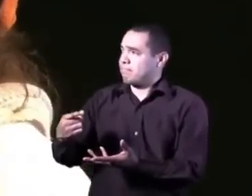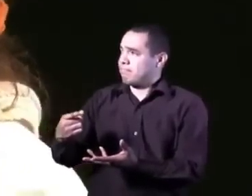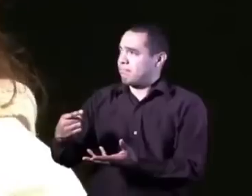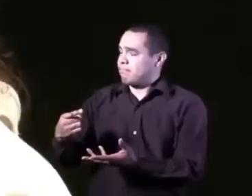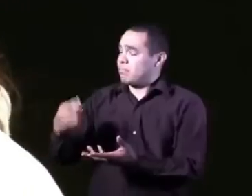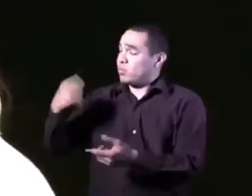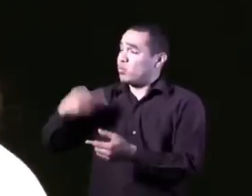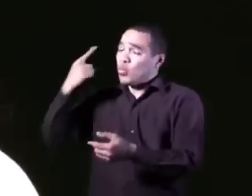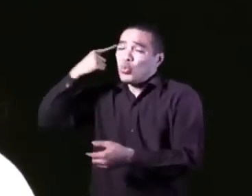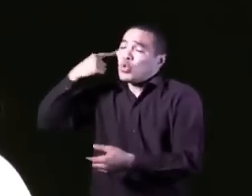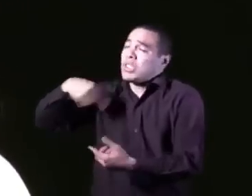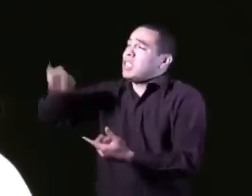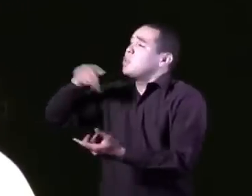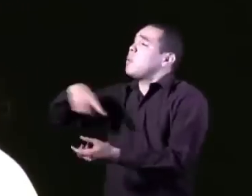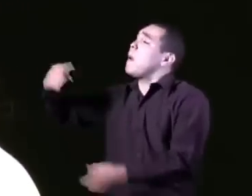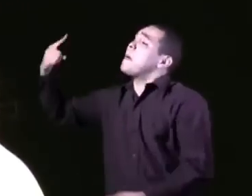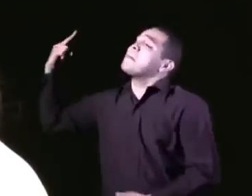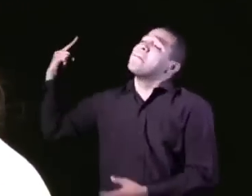de matarme?